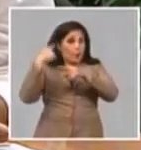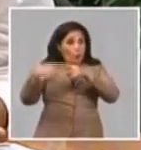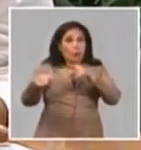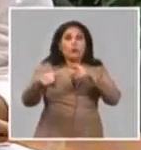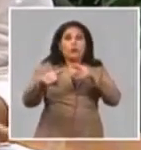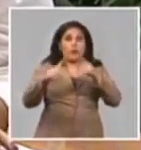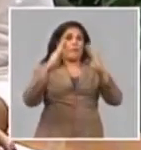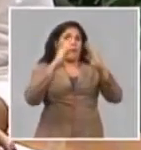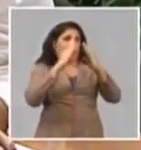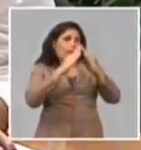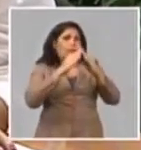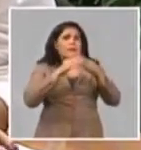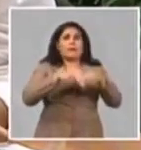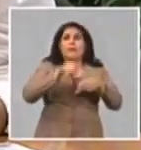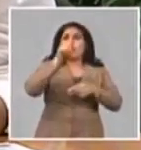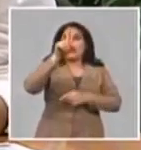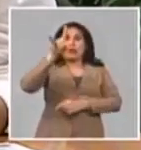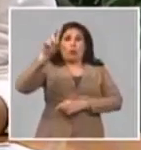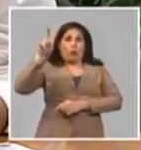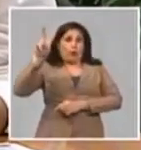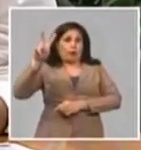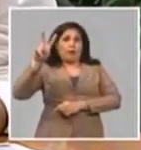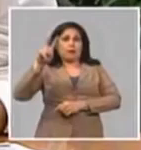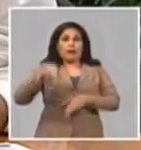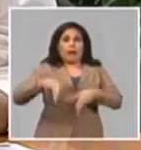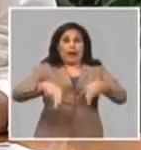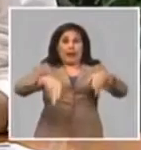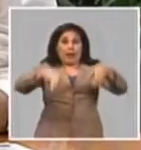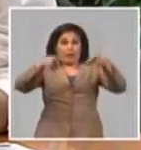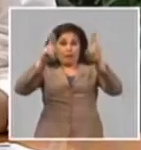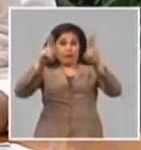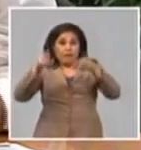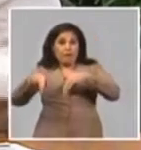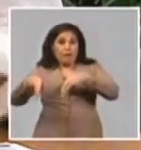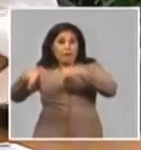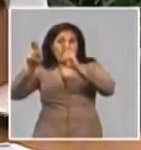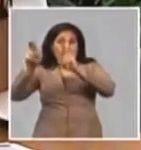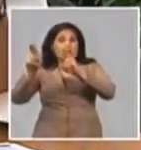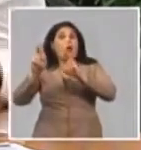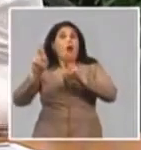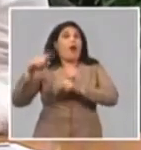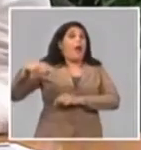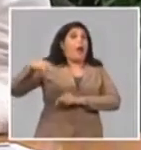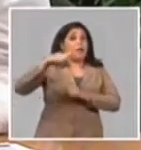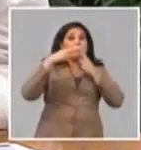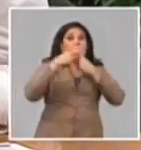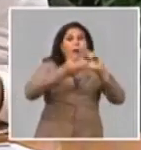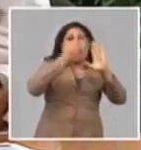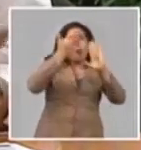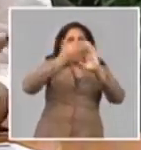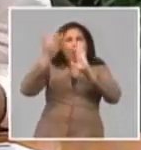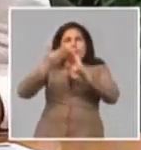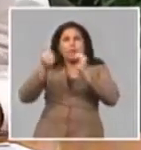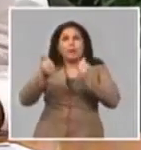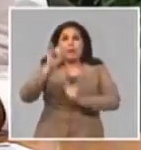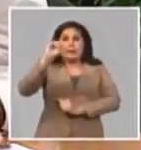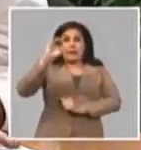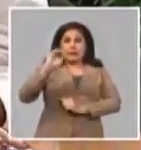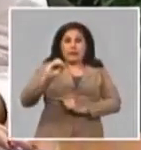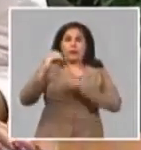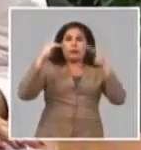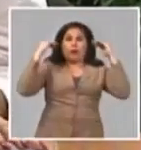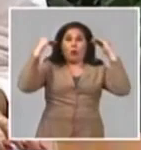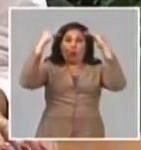en 197 edificios integralmente, fueron beneficiados de ellos 60 con las